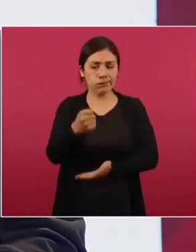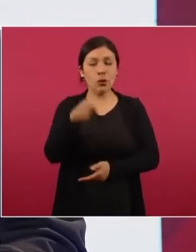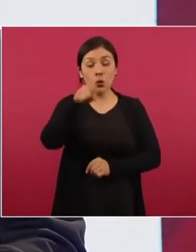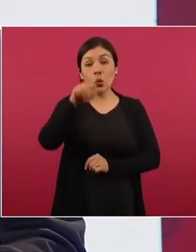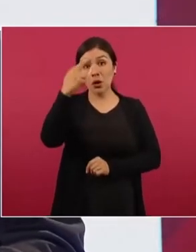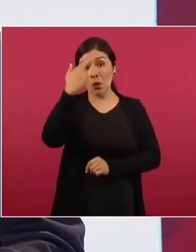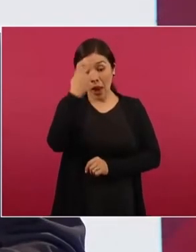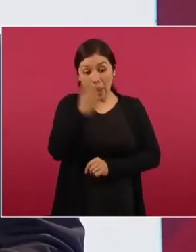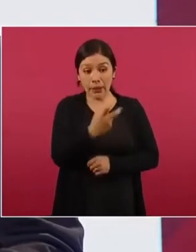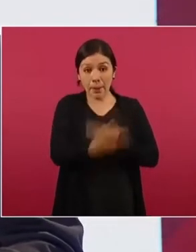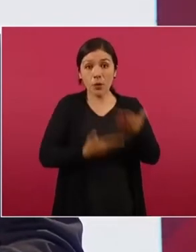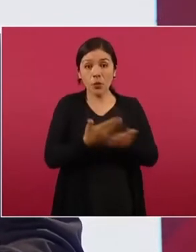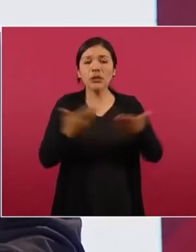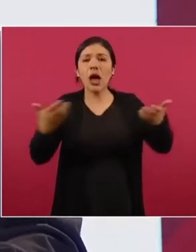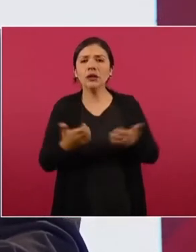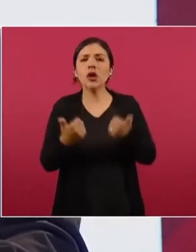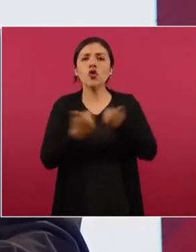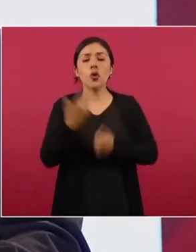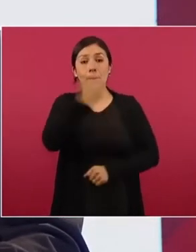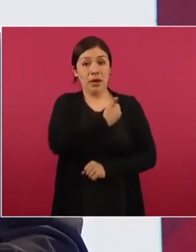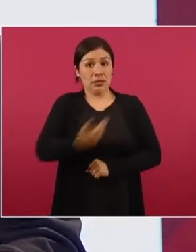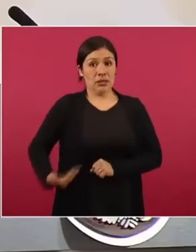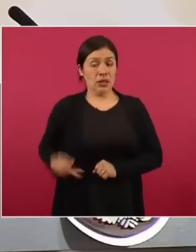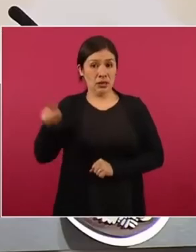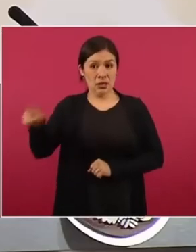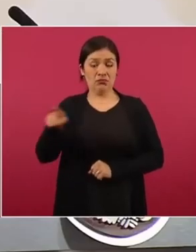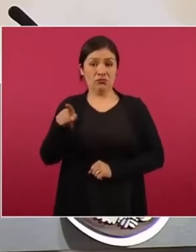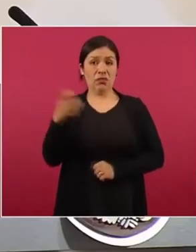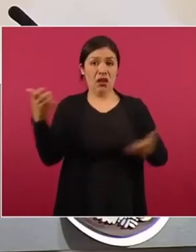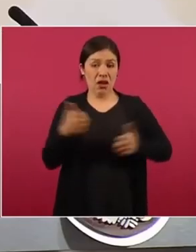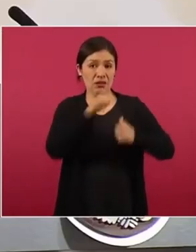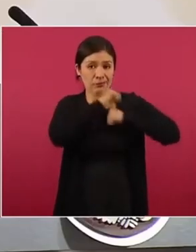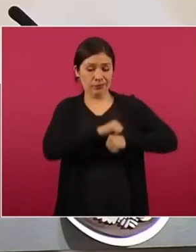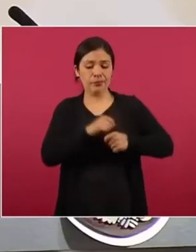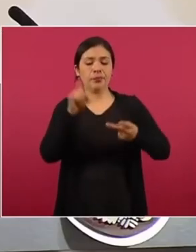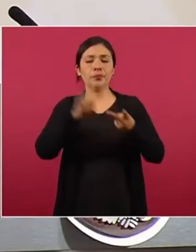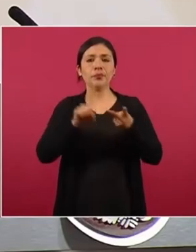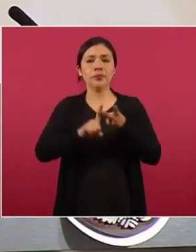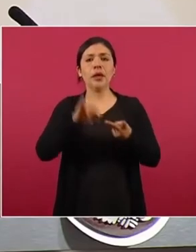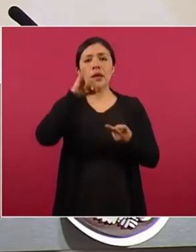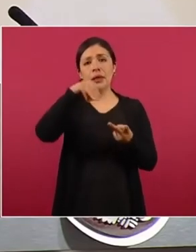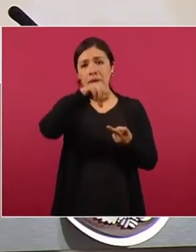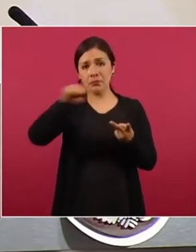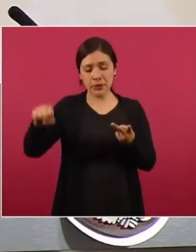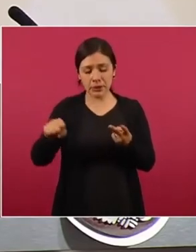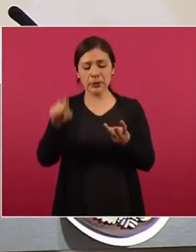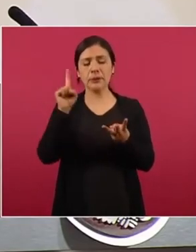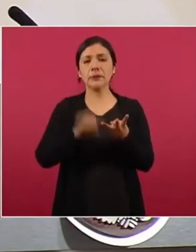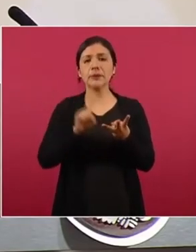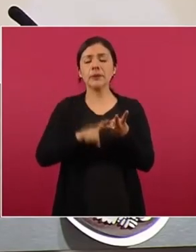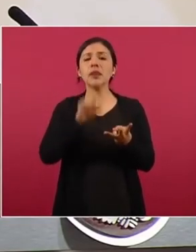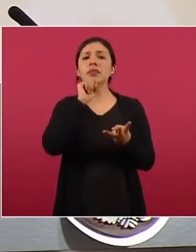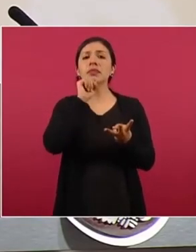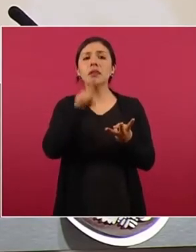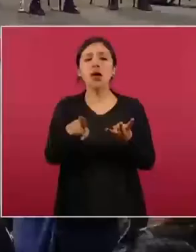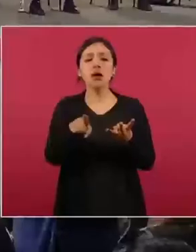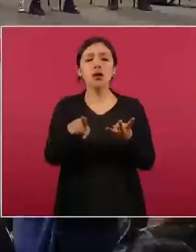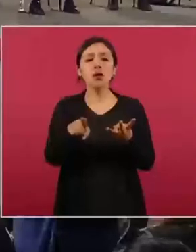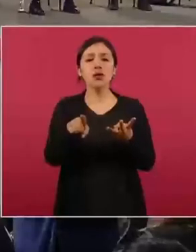que esta propuesta está elaborada por la Presidencia de la República, por el Instituto Mexicano de Seguro Social y por